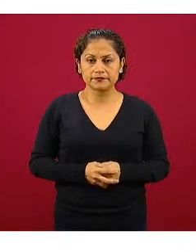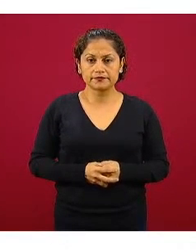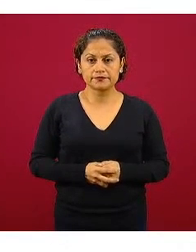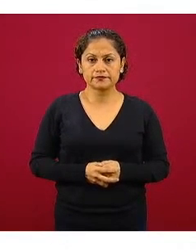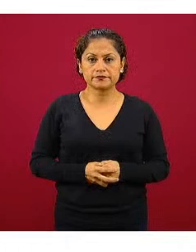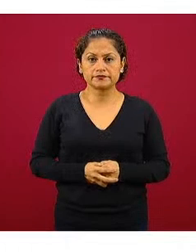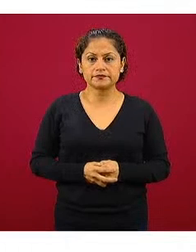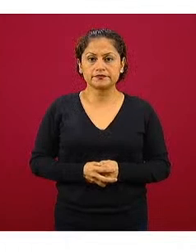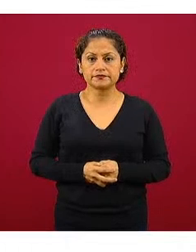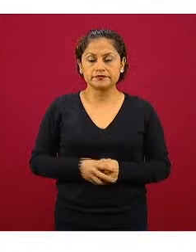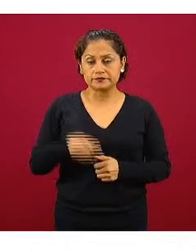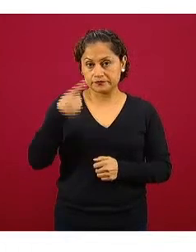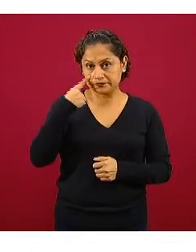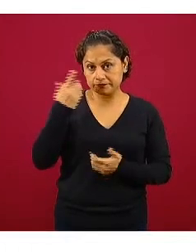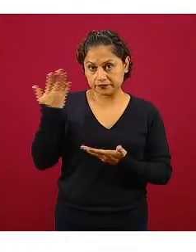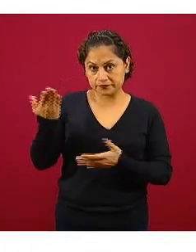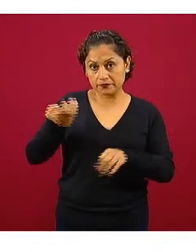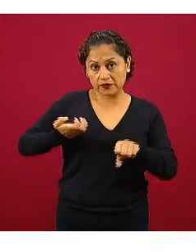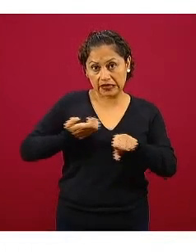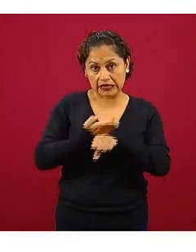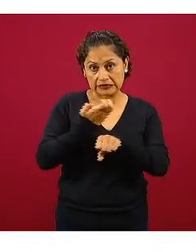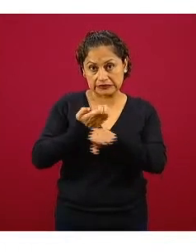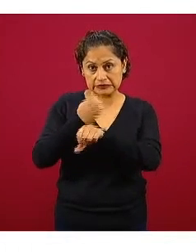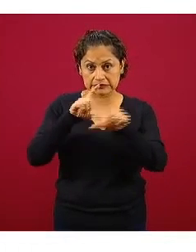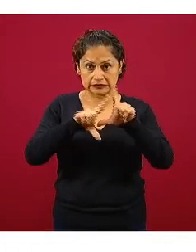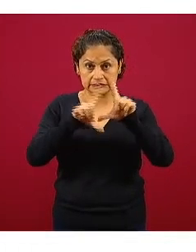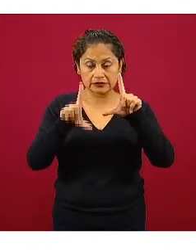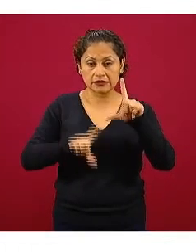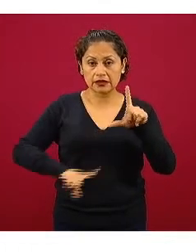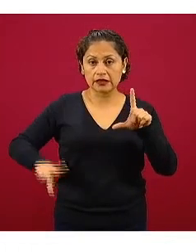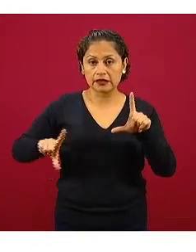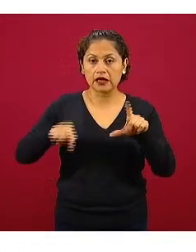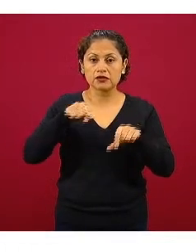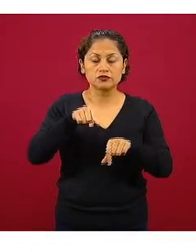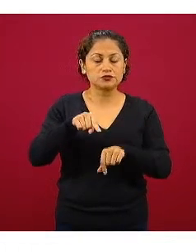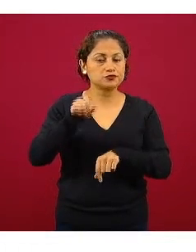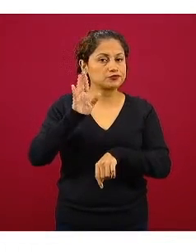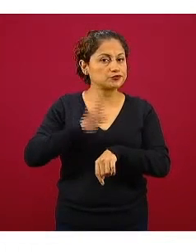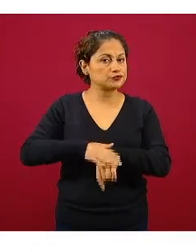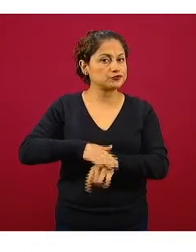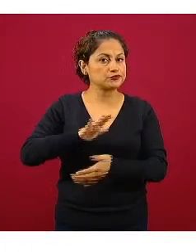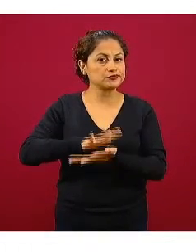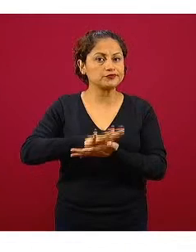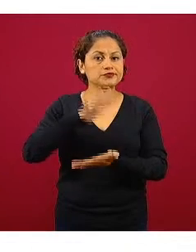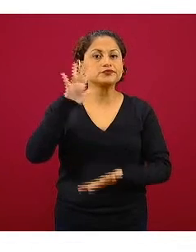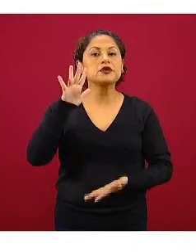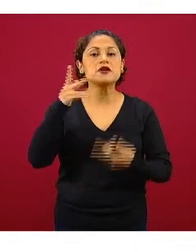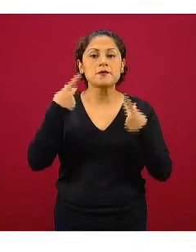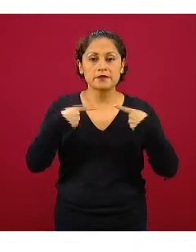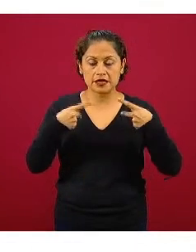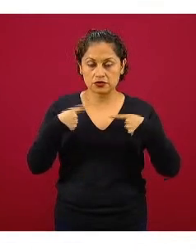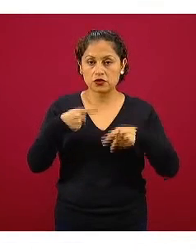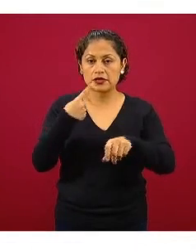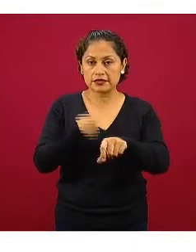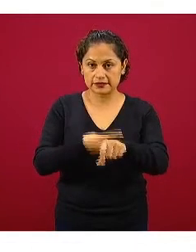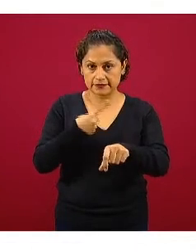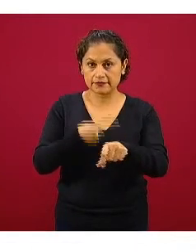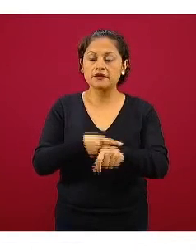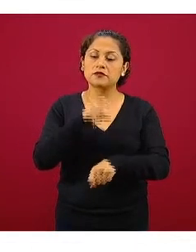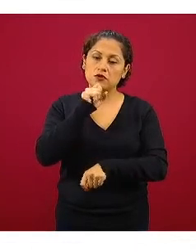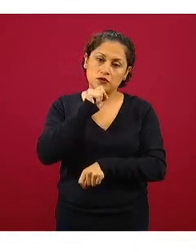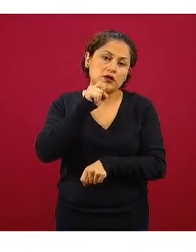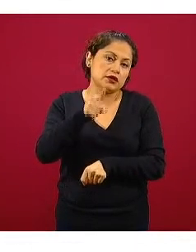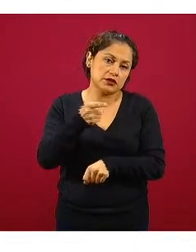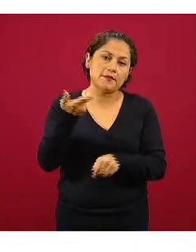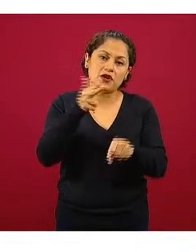cuando lo vemos por entidad federativa es indudable que donde hay más población y también mayor operación de las unidades